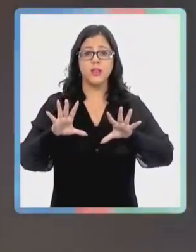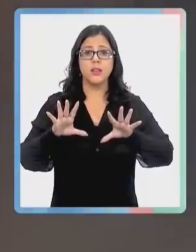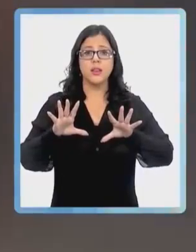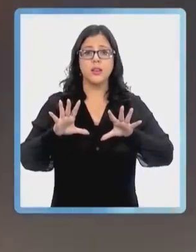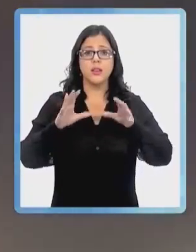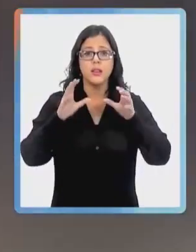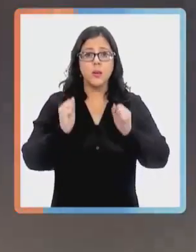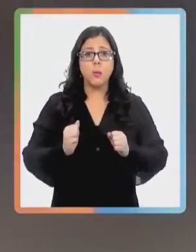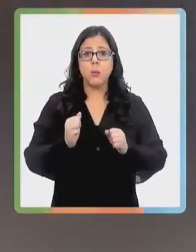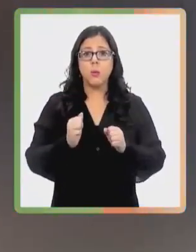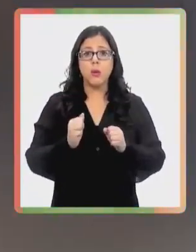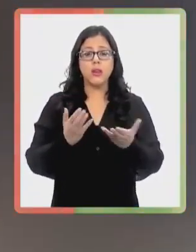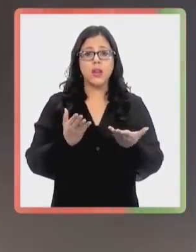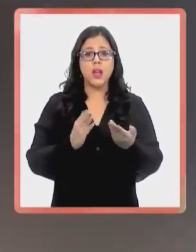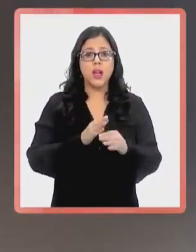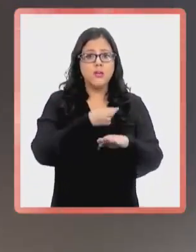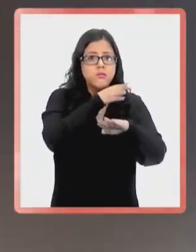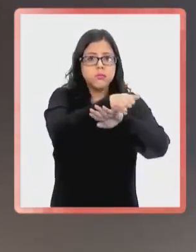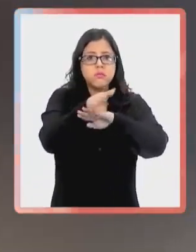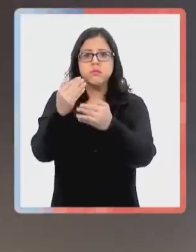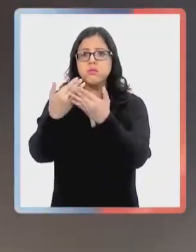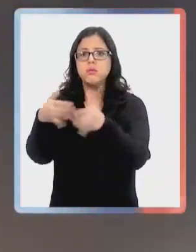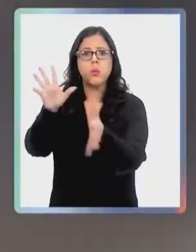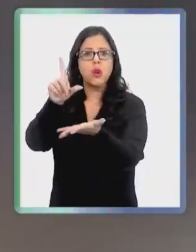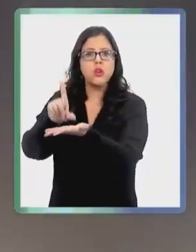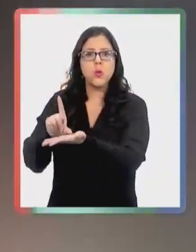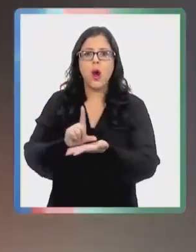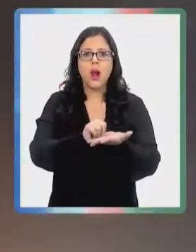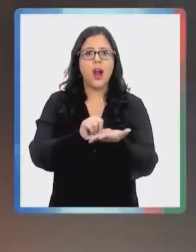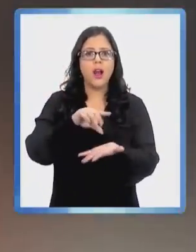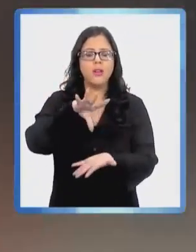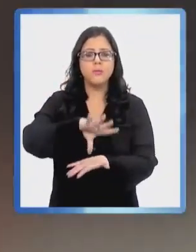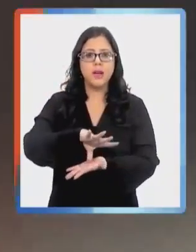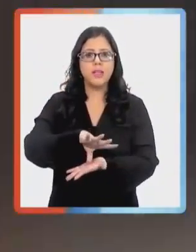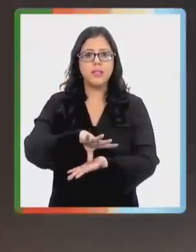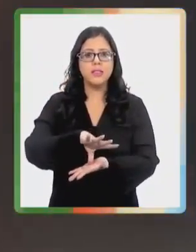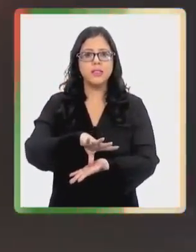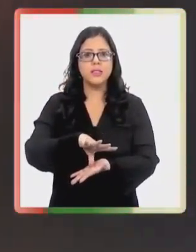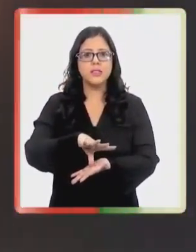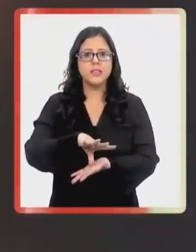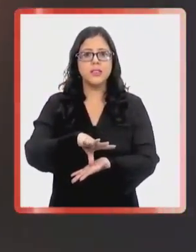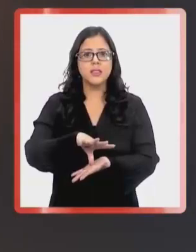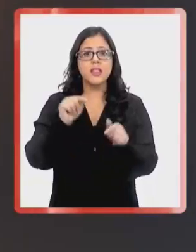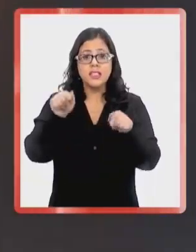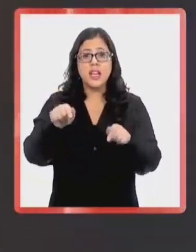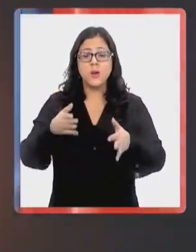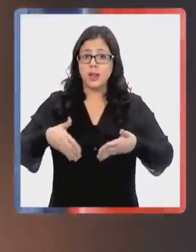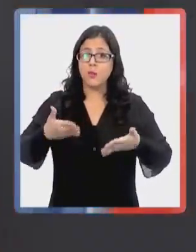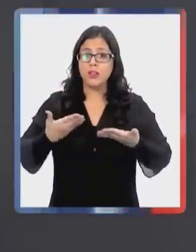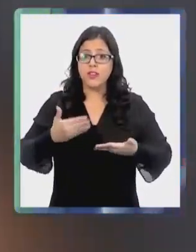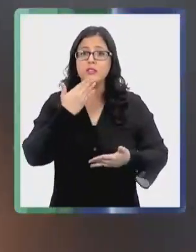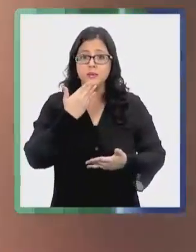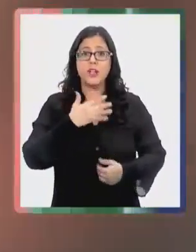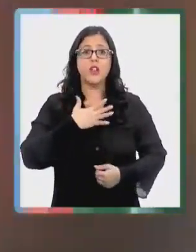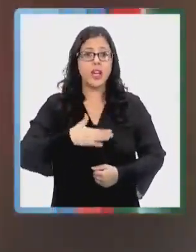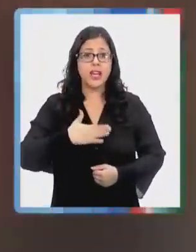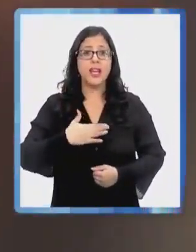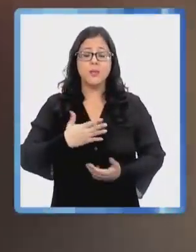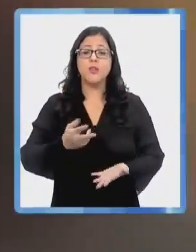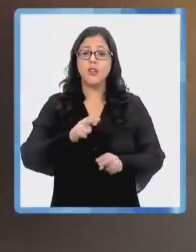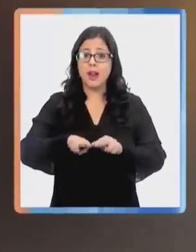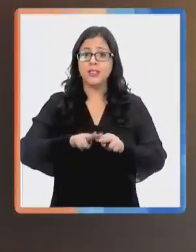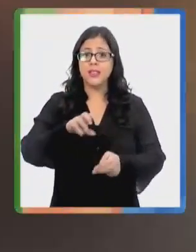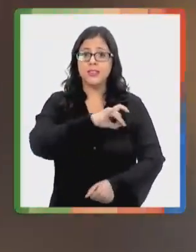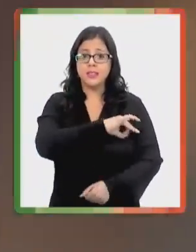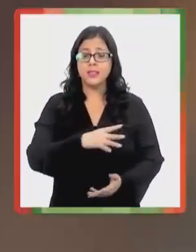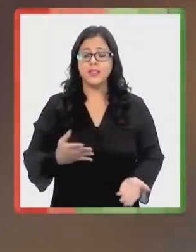prácticamente cualquier parte del país, evidentemente es una geografía distinta, pero es una inspiración también para lo que queremos hacer en nuestro país.